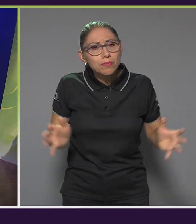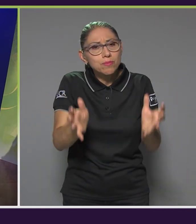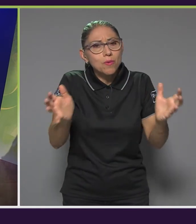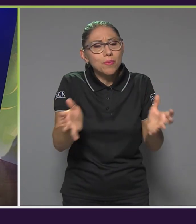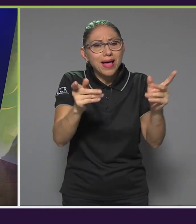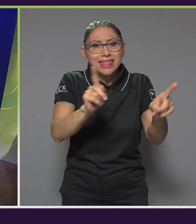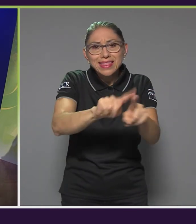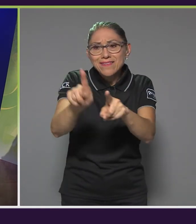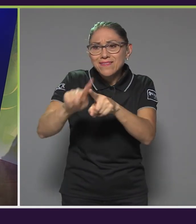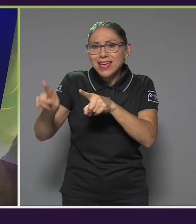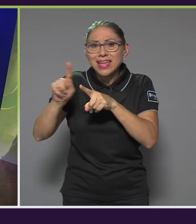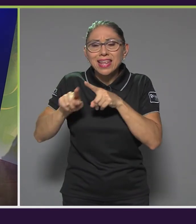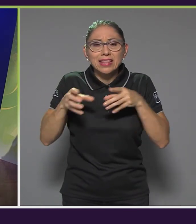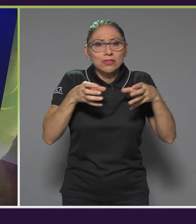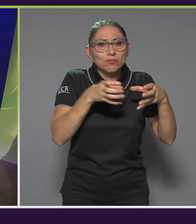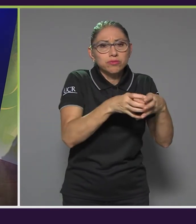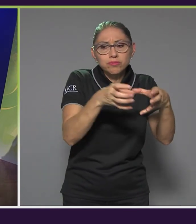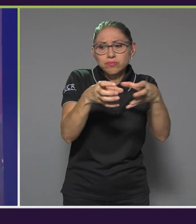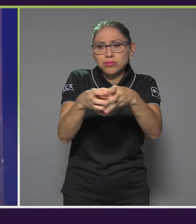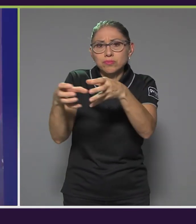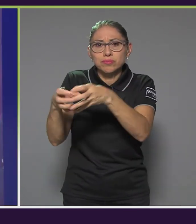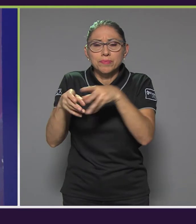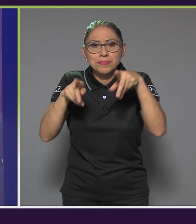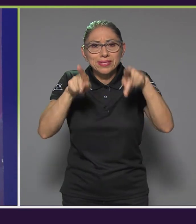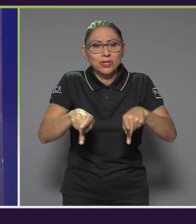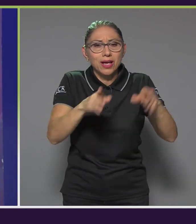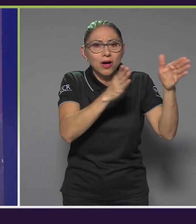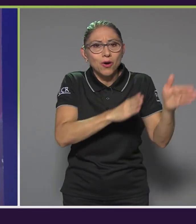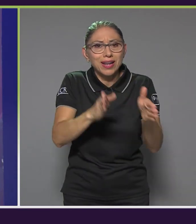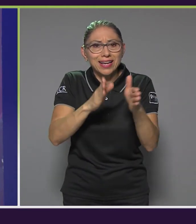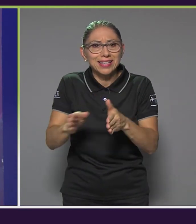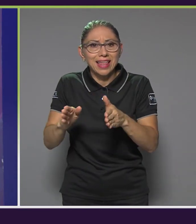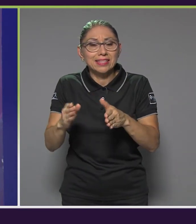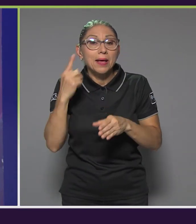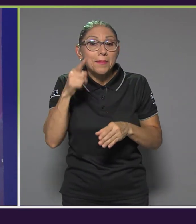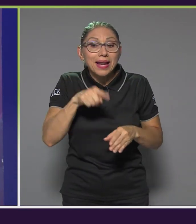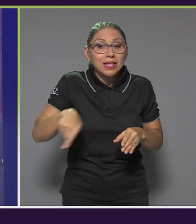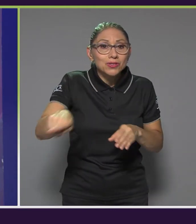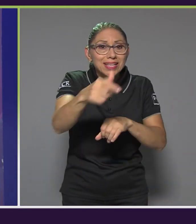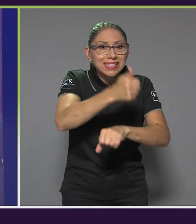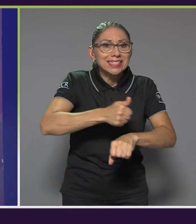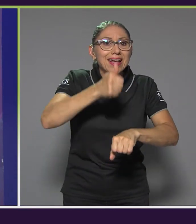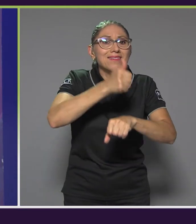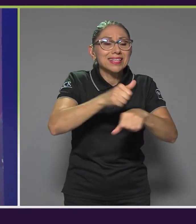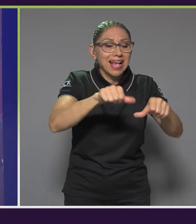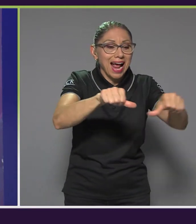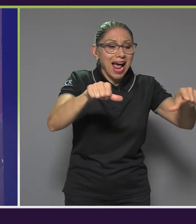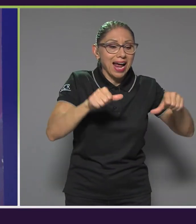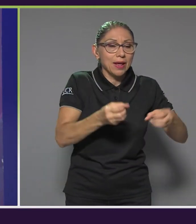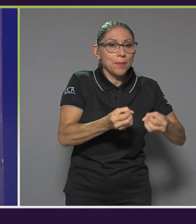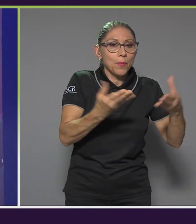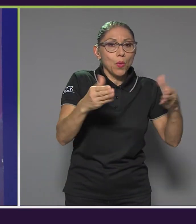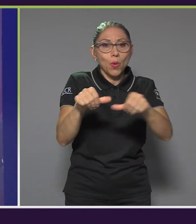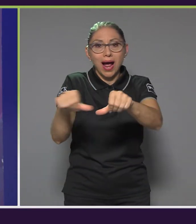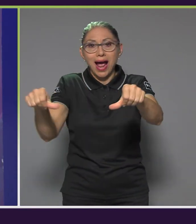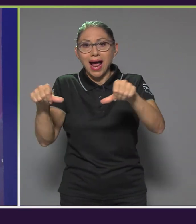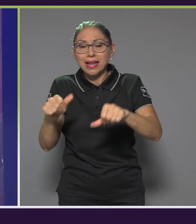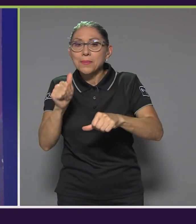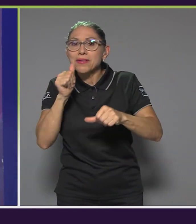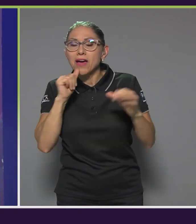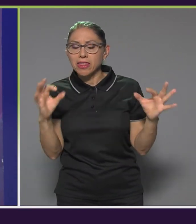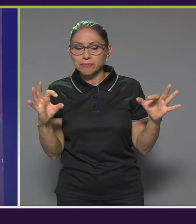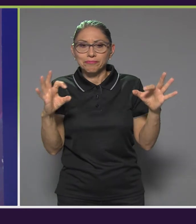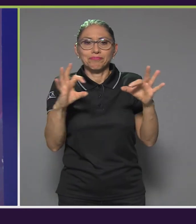actores de la sociedad civil organizada de establecer este tipo de alianzas público-privadas que al final logran